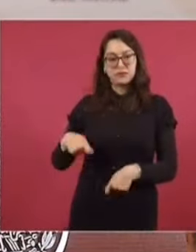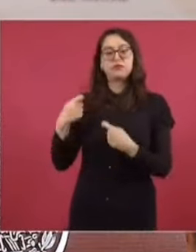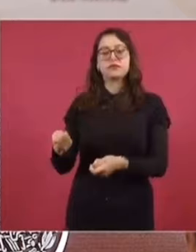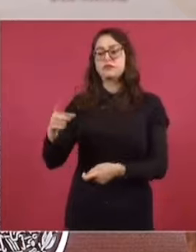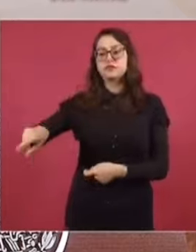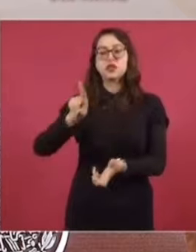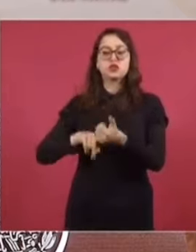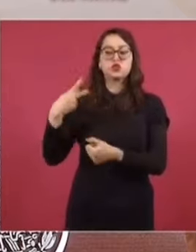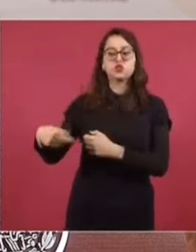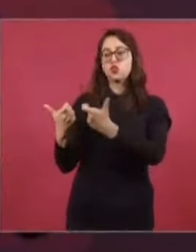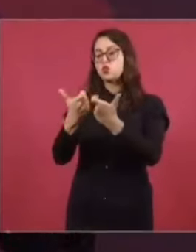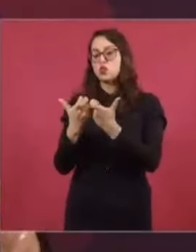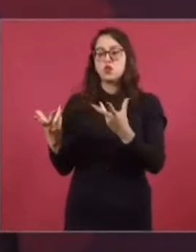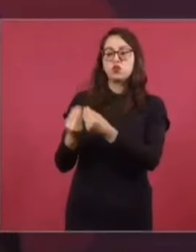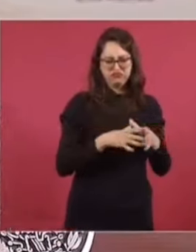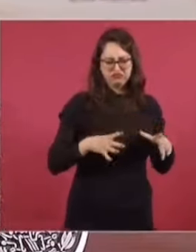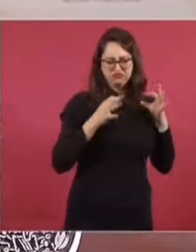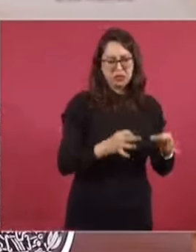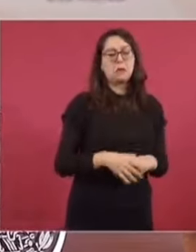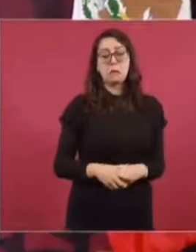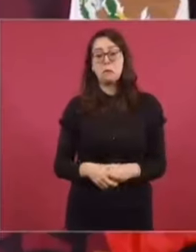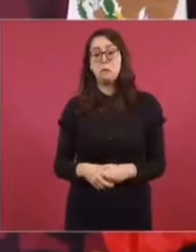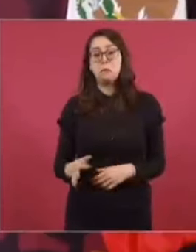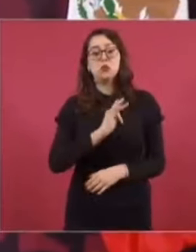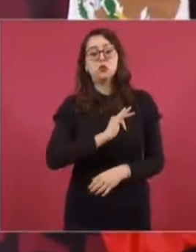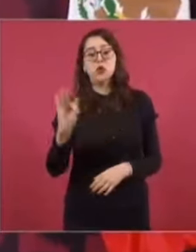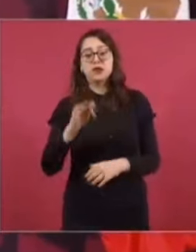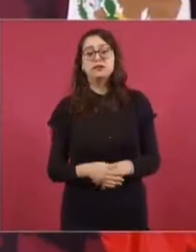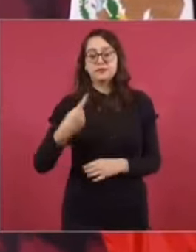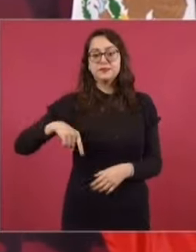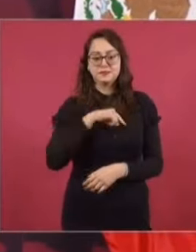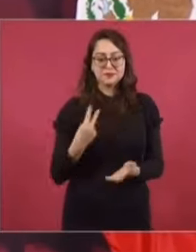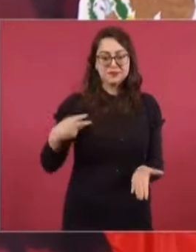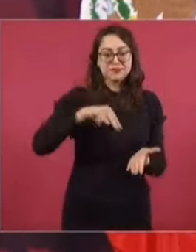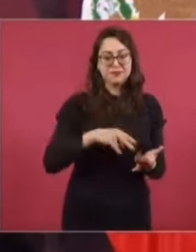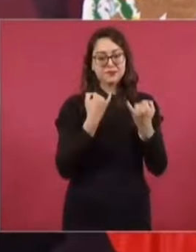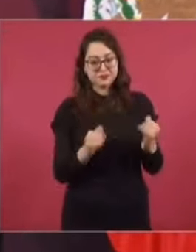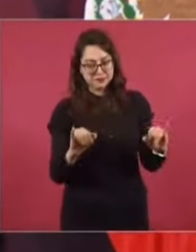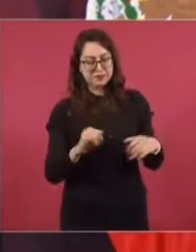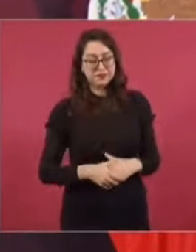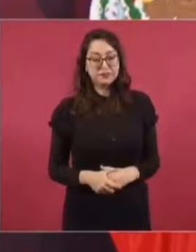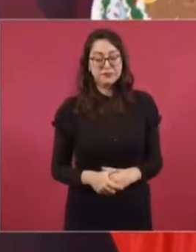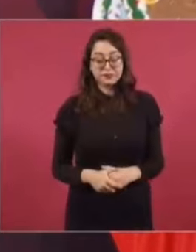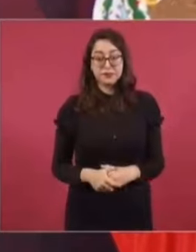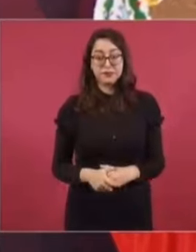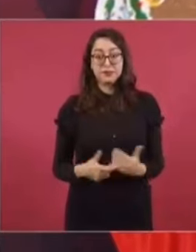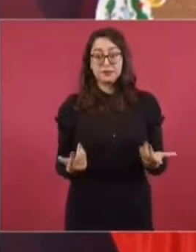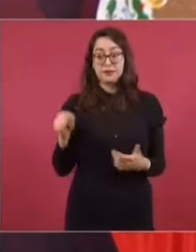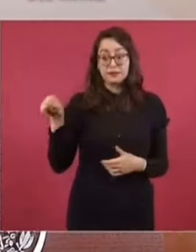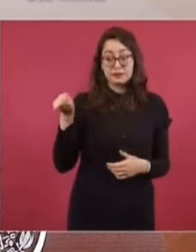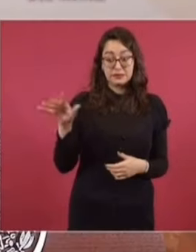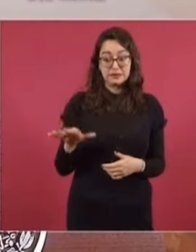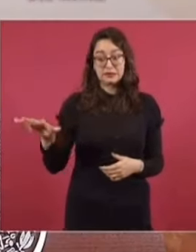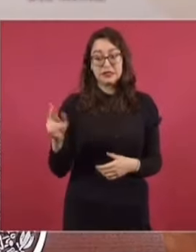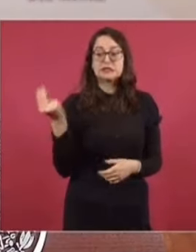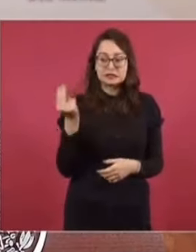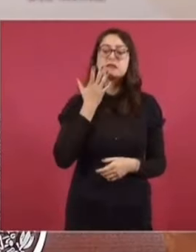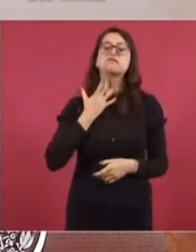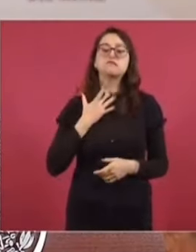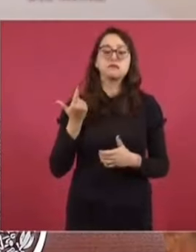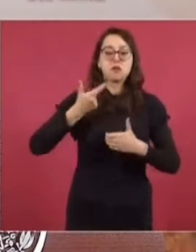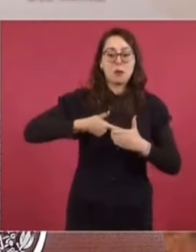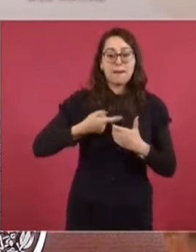como una cooperativa su gasolinería. Lo más importante, además de la gasolinería que para los Conguas es necesaria,